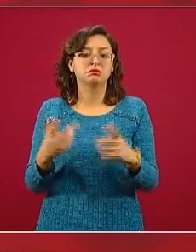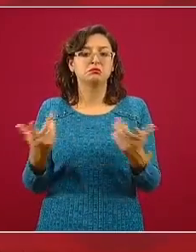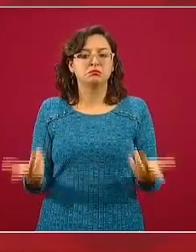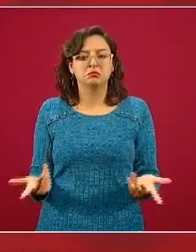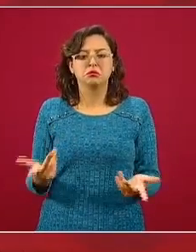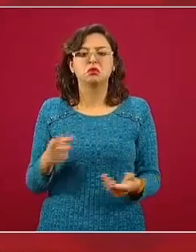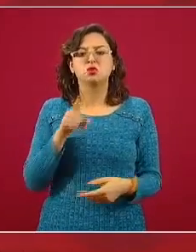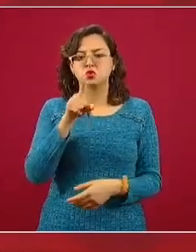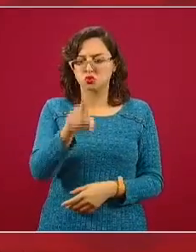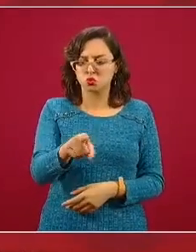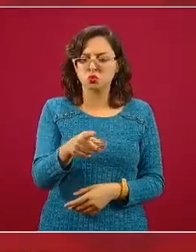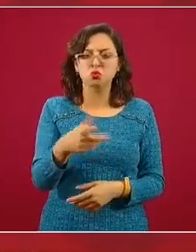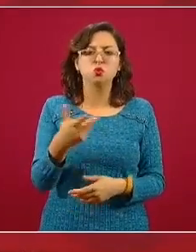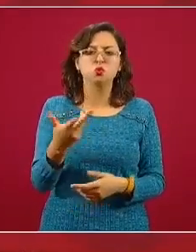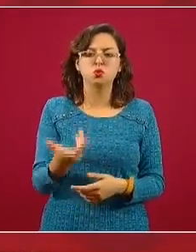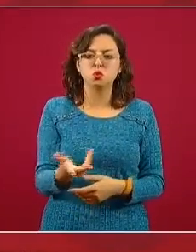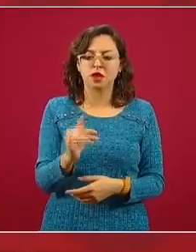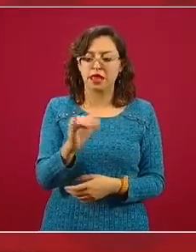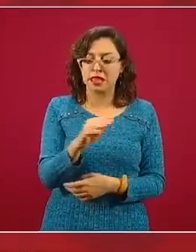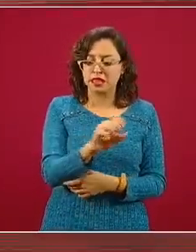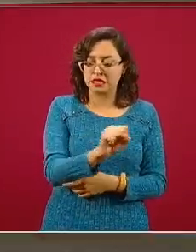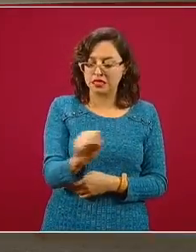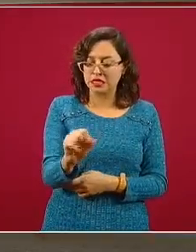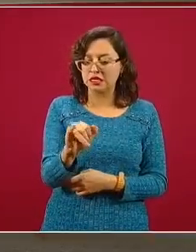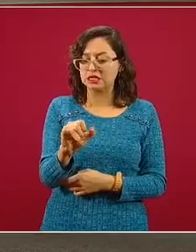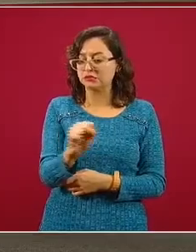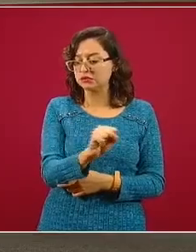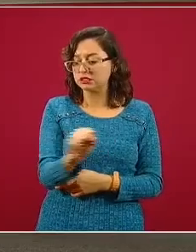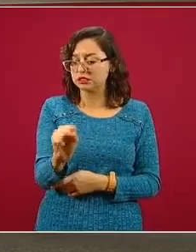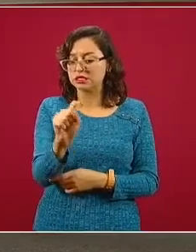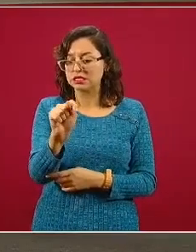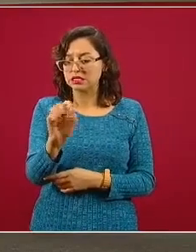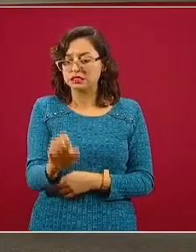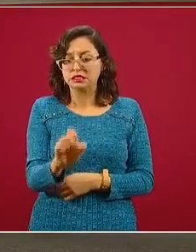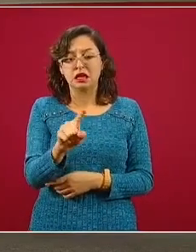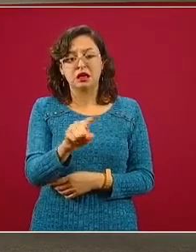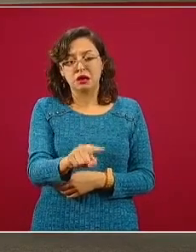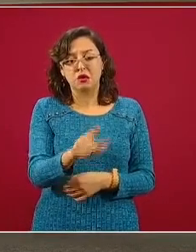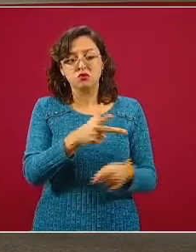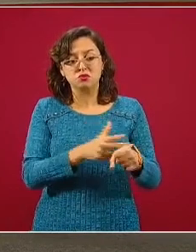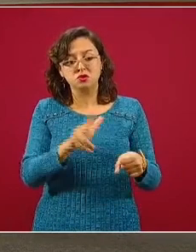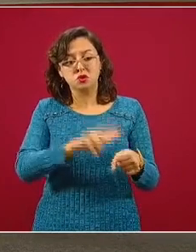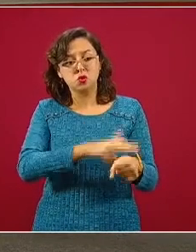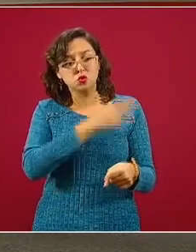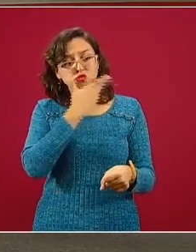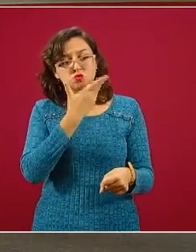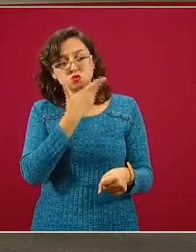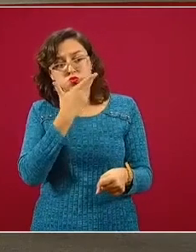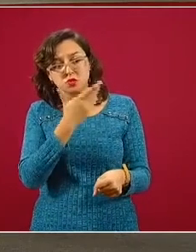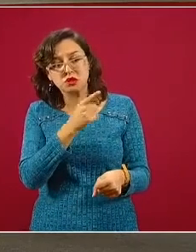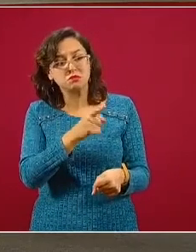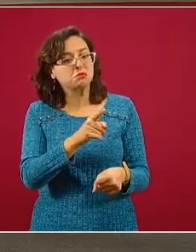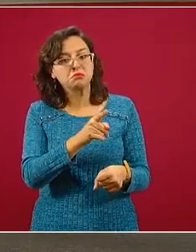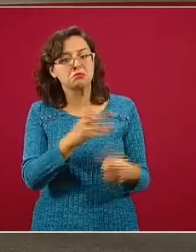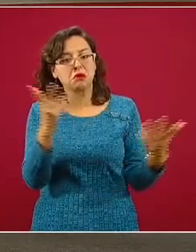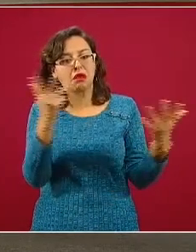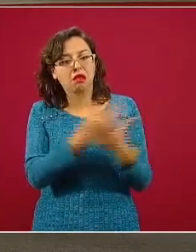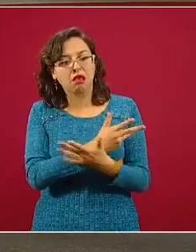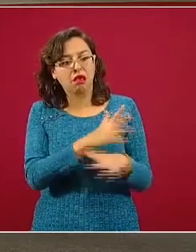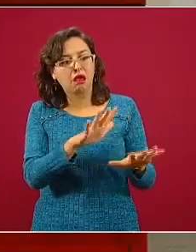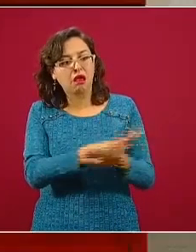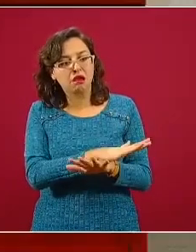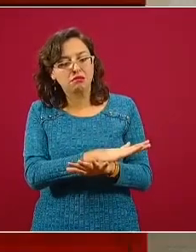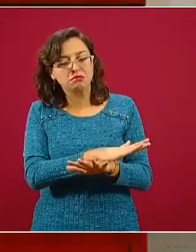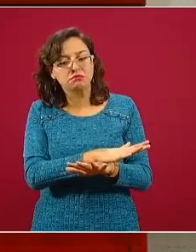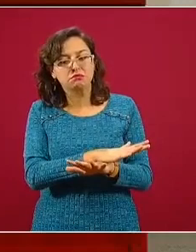con seguridad social y su hospital de uso común está convertido en hospital COVID, tiene otros